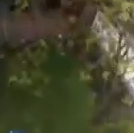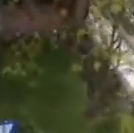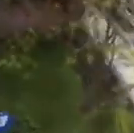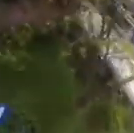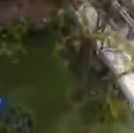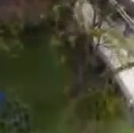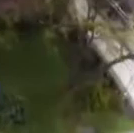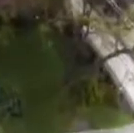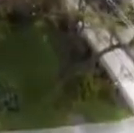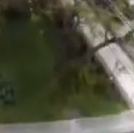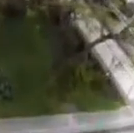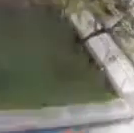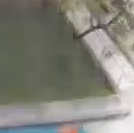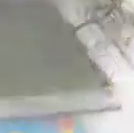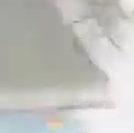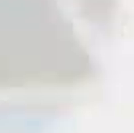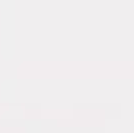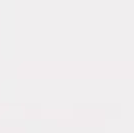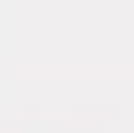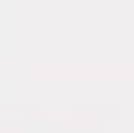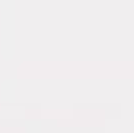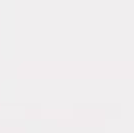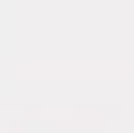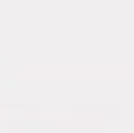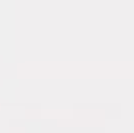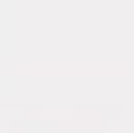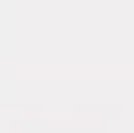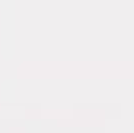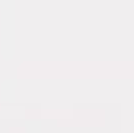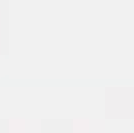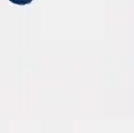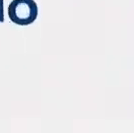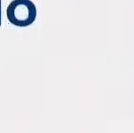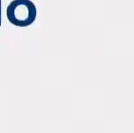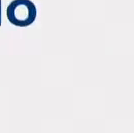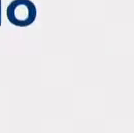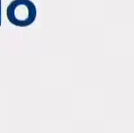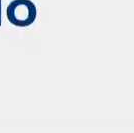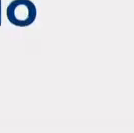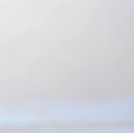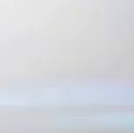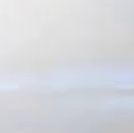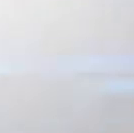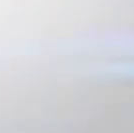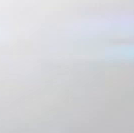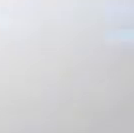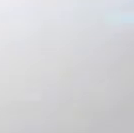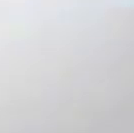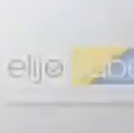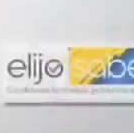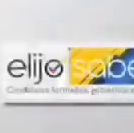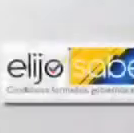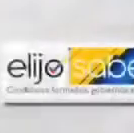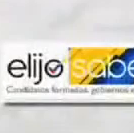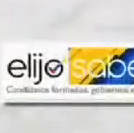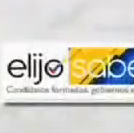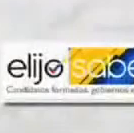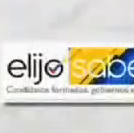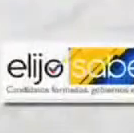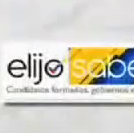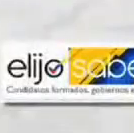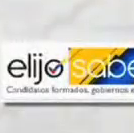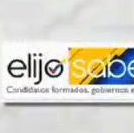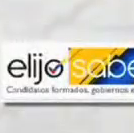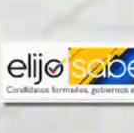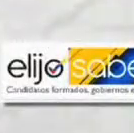de Administración Pública, ESAP, formando líderes para el buen gobierno. ¿Qué es Elijo Saber? Elijo Saber tiene como